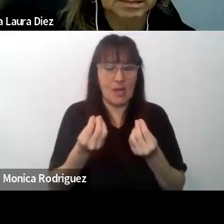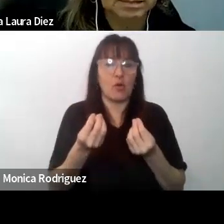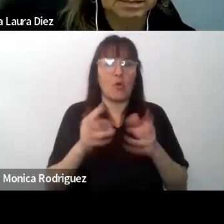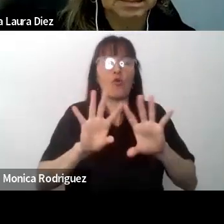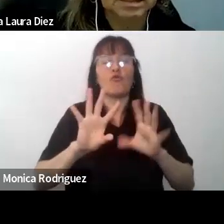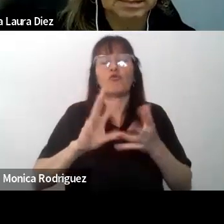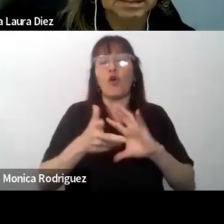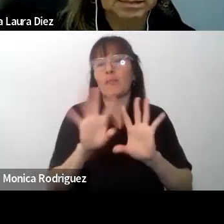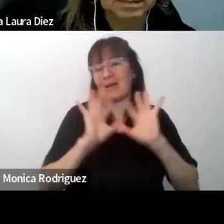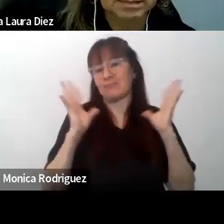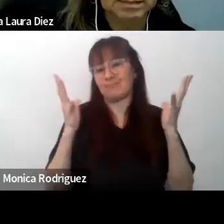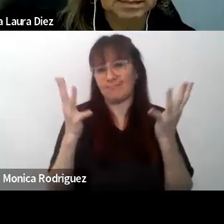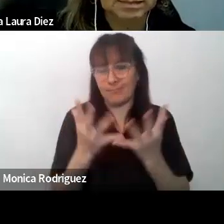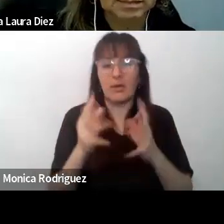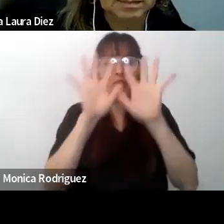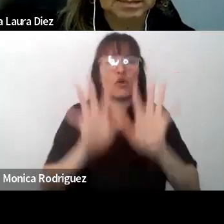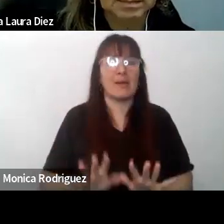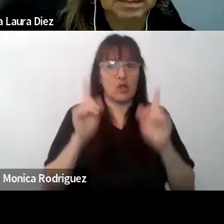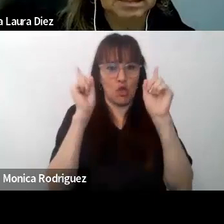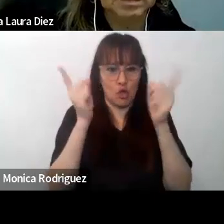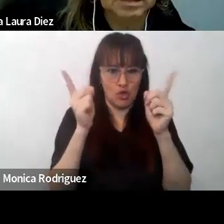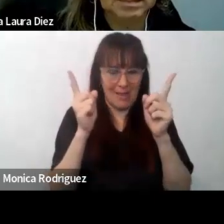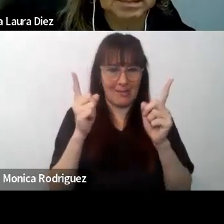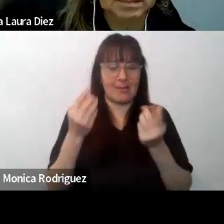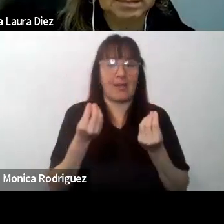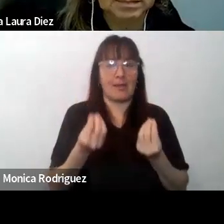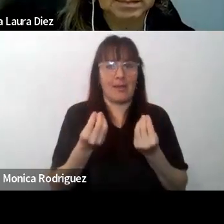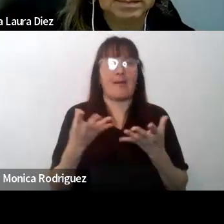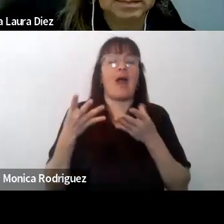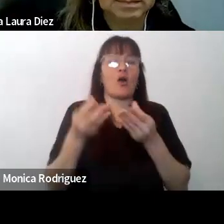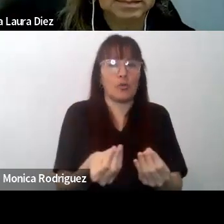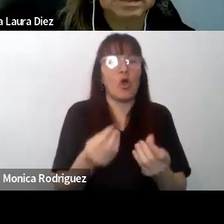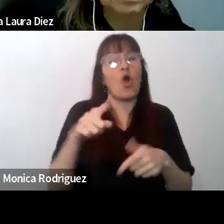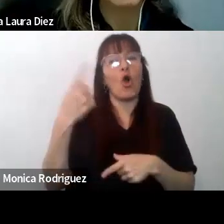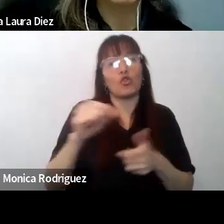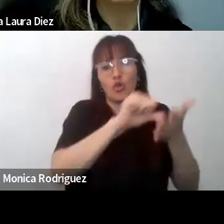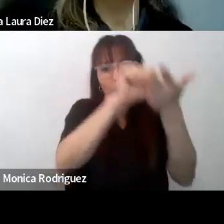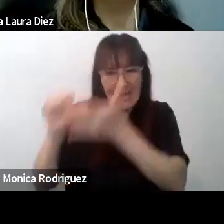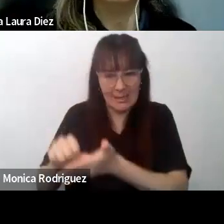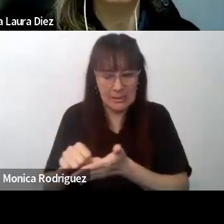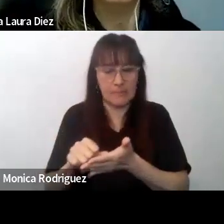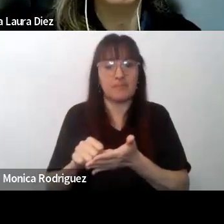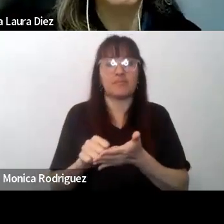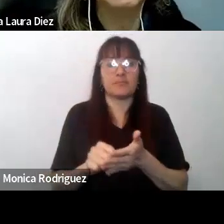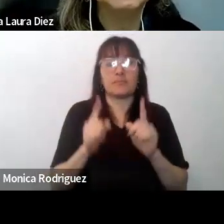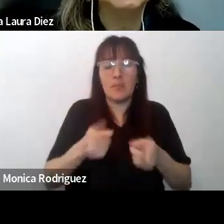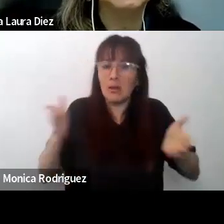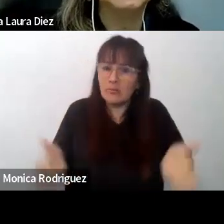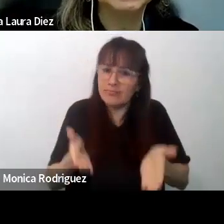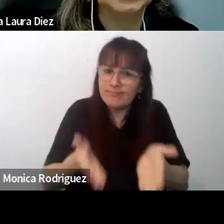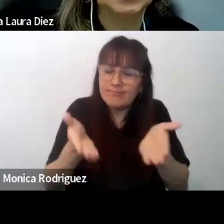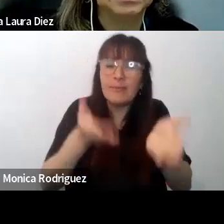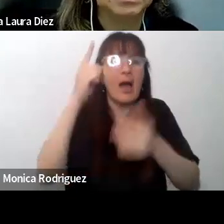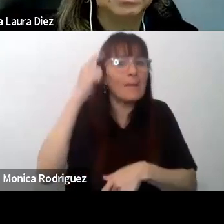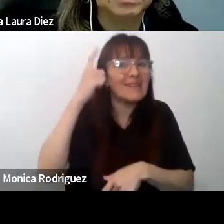de la formación docente, desarrollando colaboraciones con otros países, incentivando el aprendizaje del